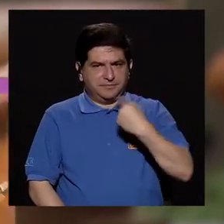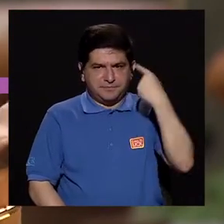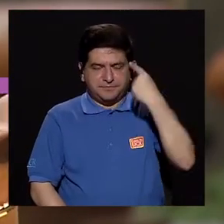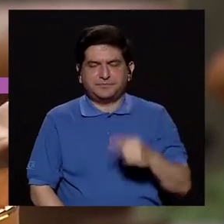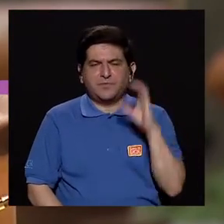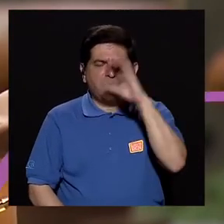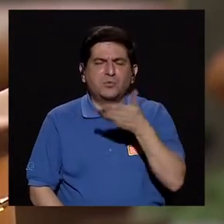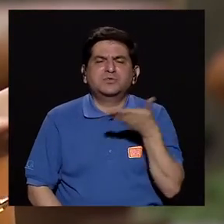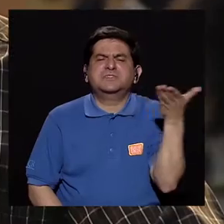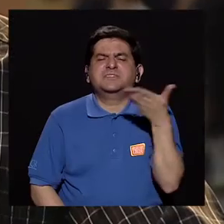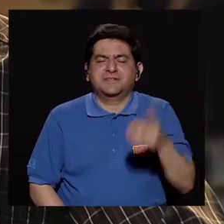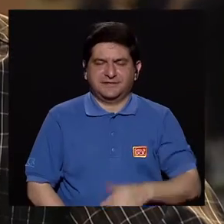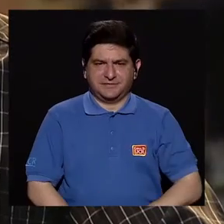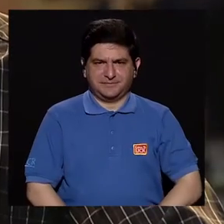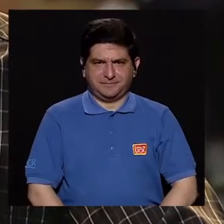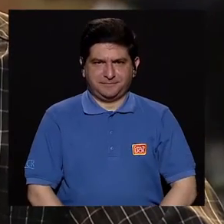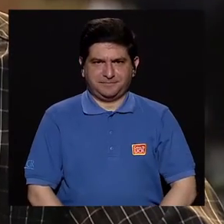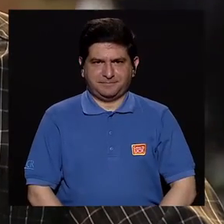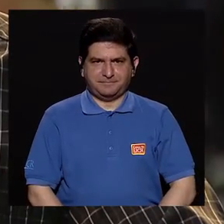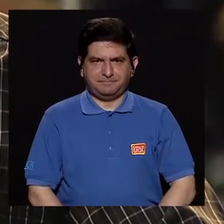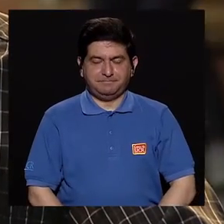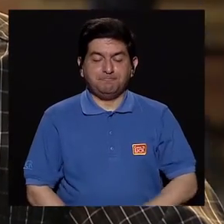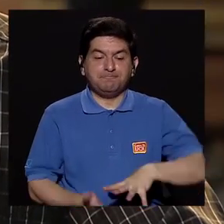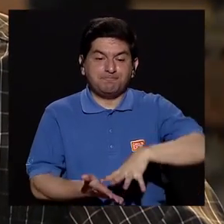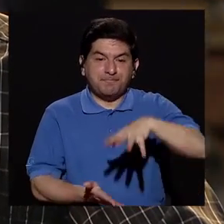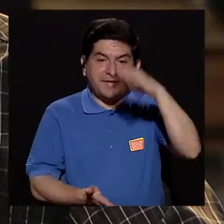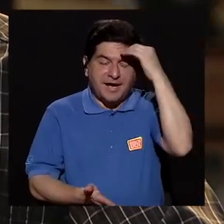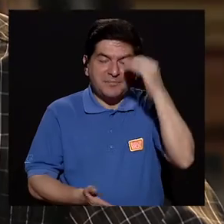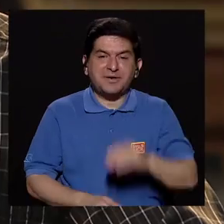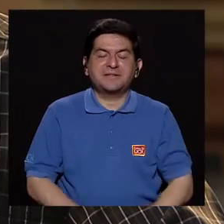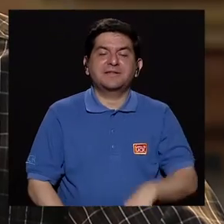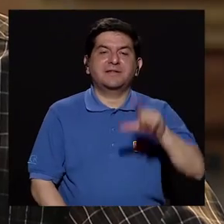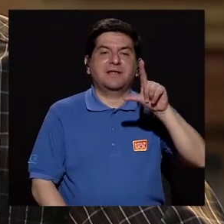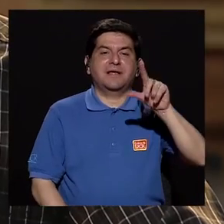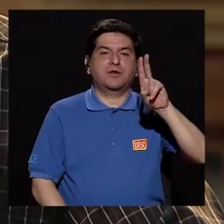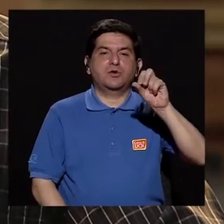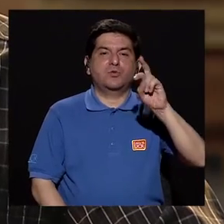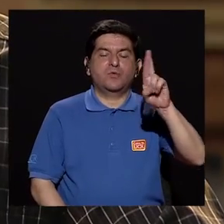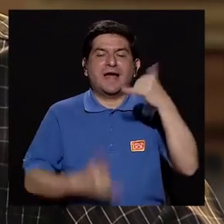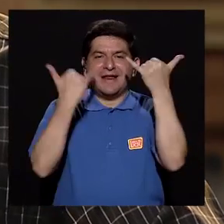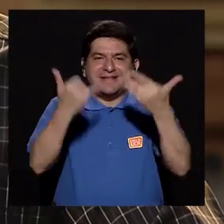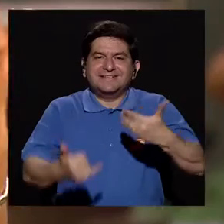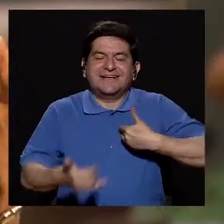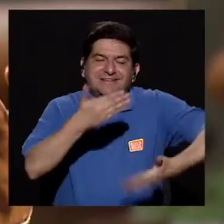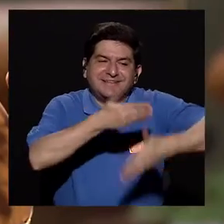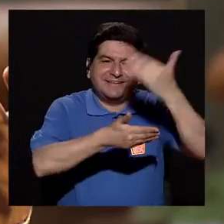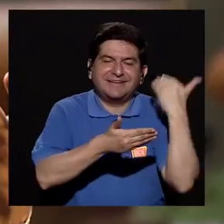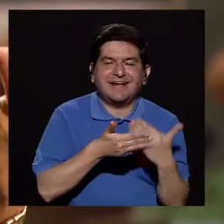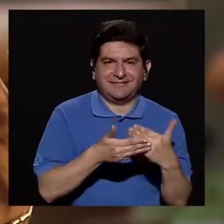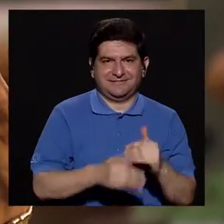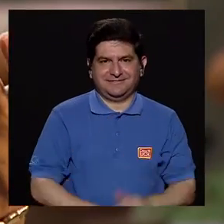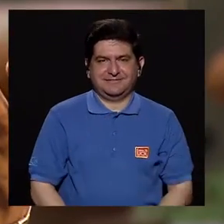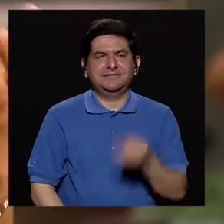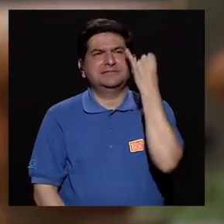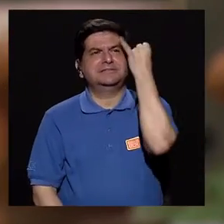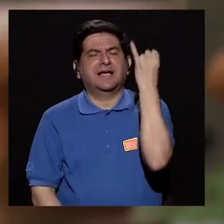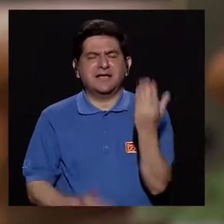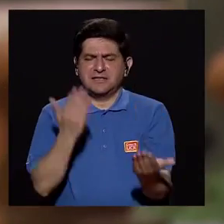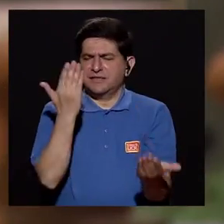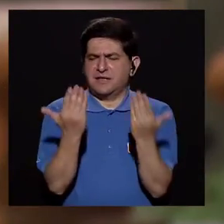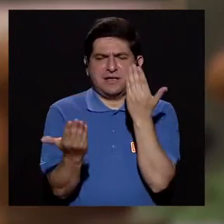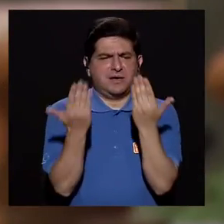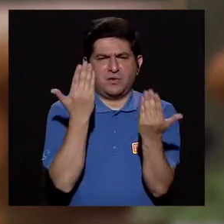¿Qué es lo que hay que buscar? Tienen que aprenderse los lunares que tienen. Entonces, la idea es